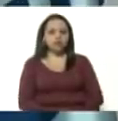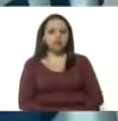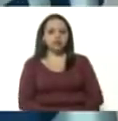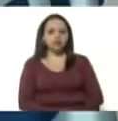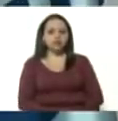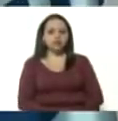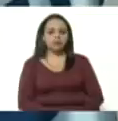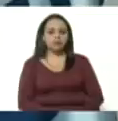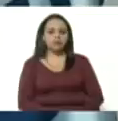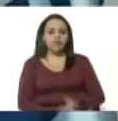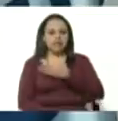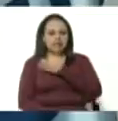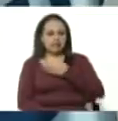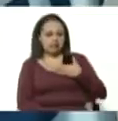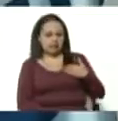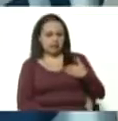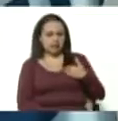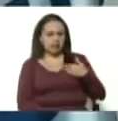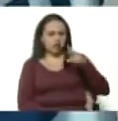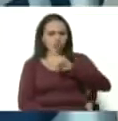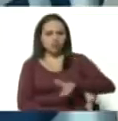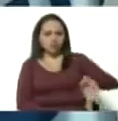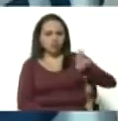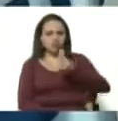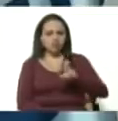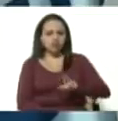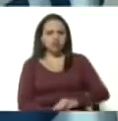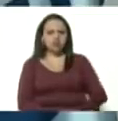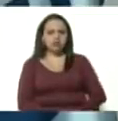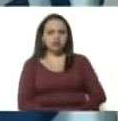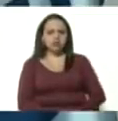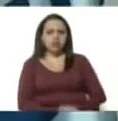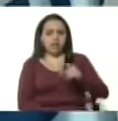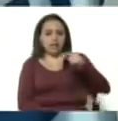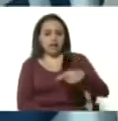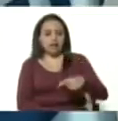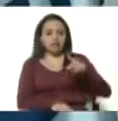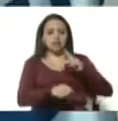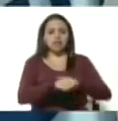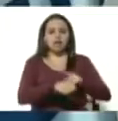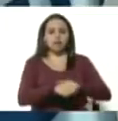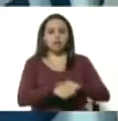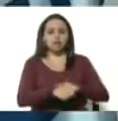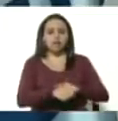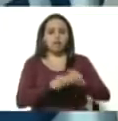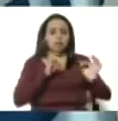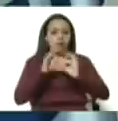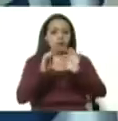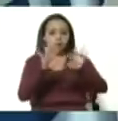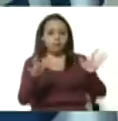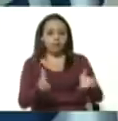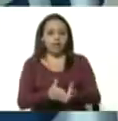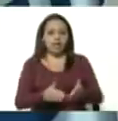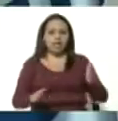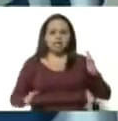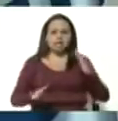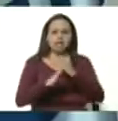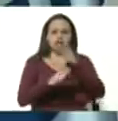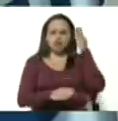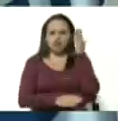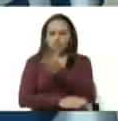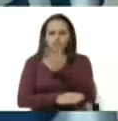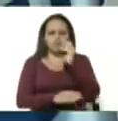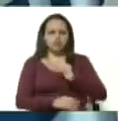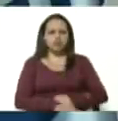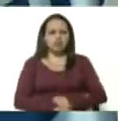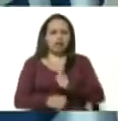querer utilizar repito en esta época de pandemia las sanciones económicas el bloqueo